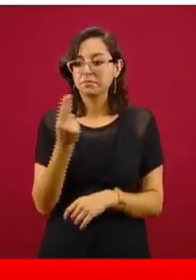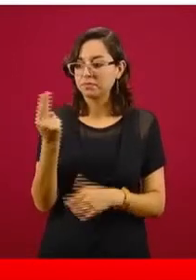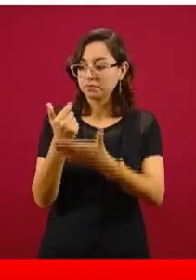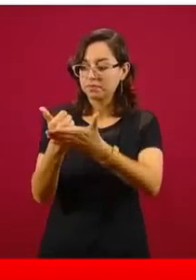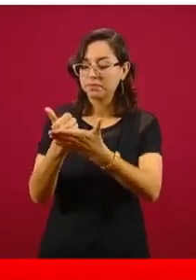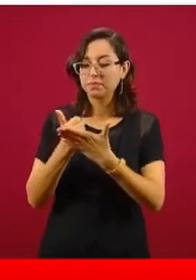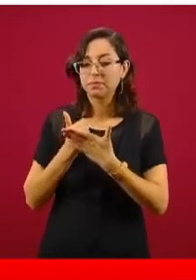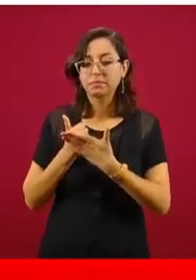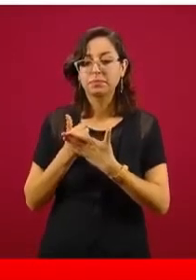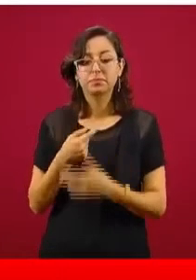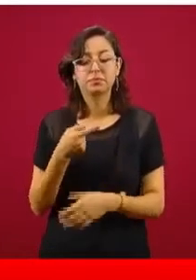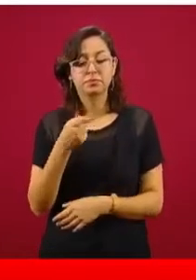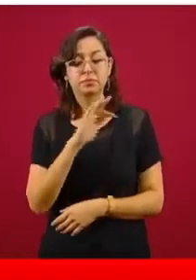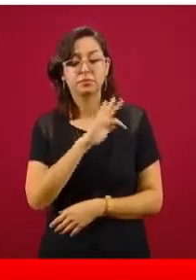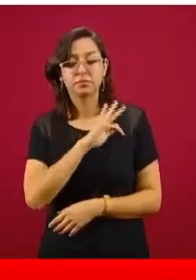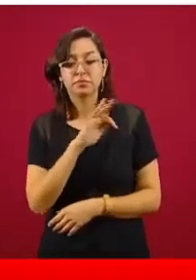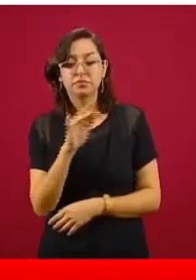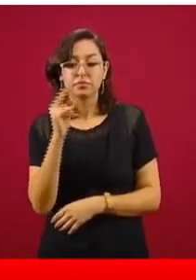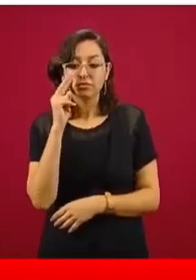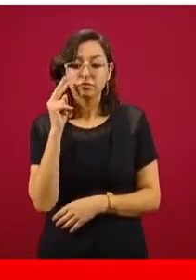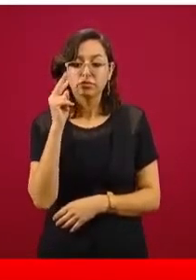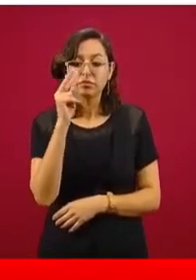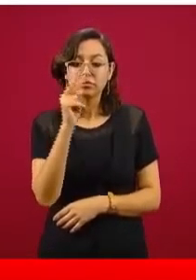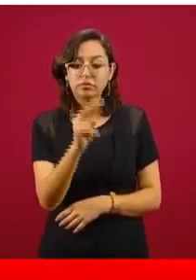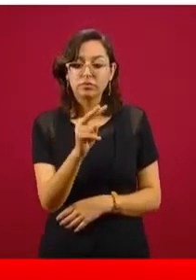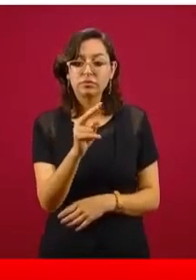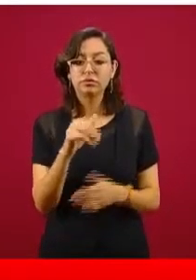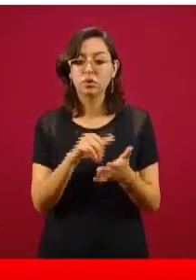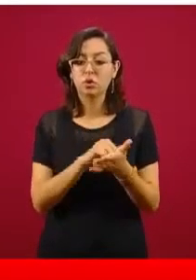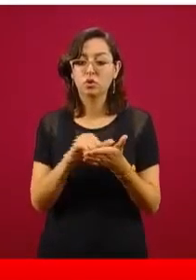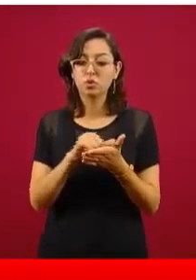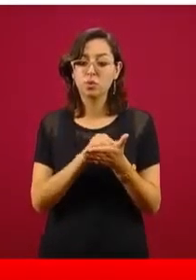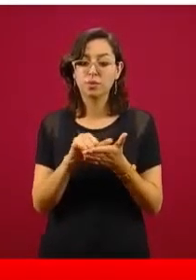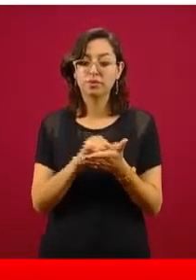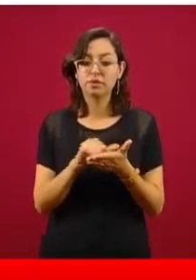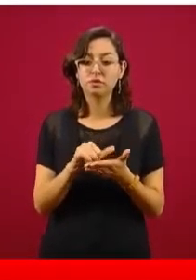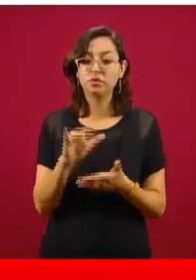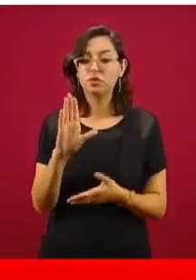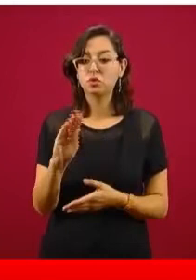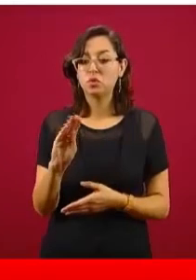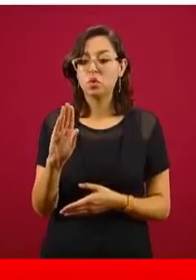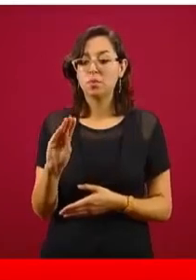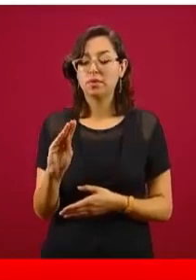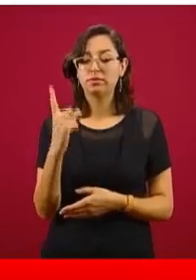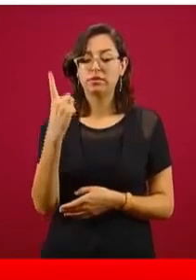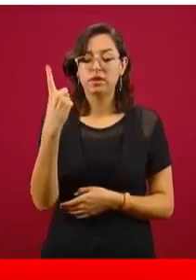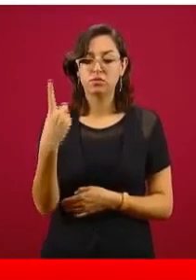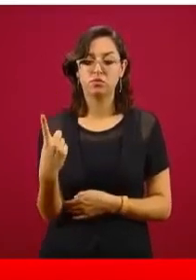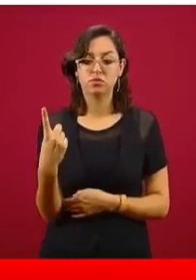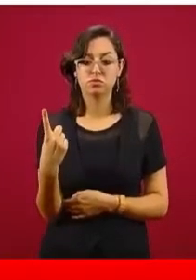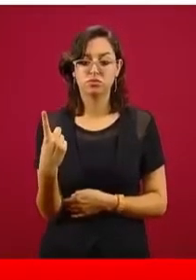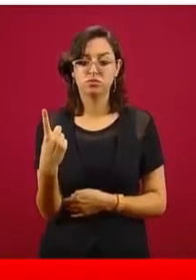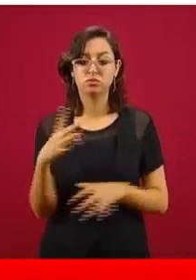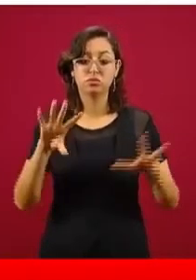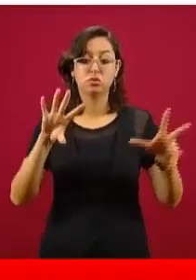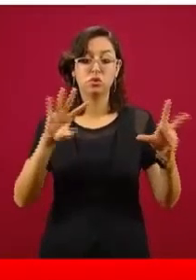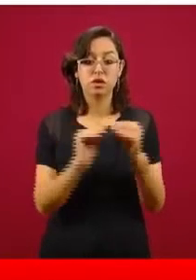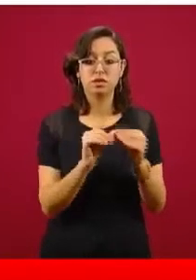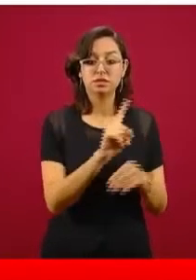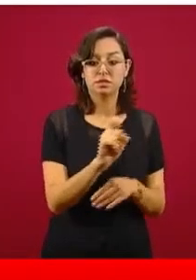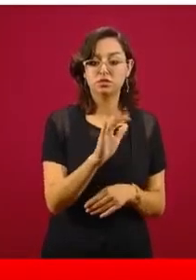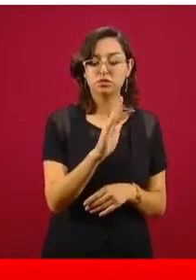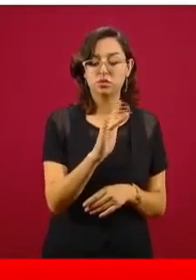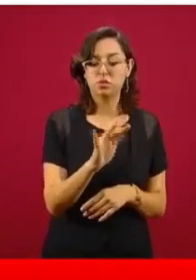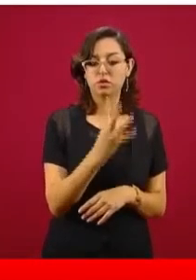Como ustedes pueden ver en esta información, Nueva York tiene 91, de un total de 154, en primerísimo